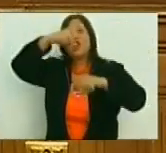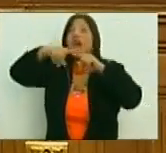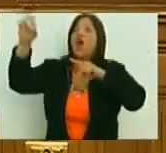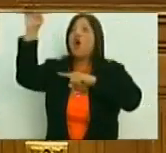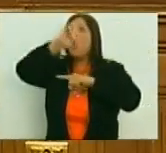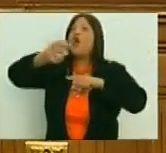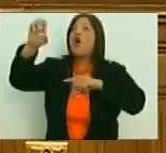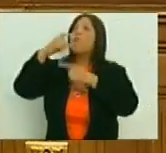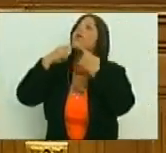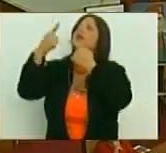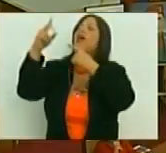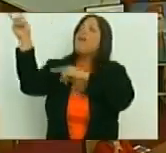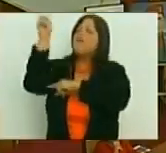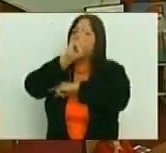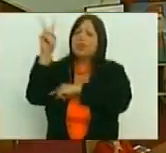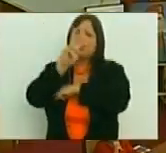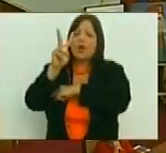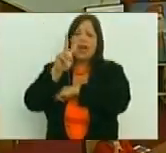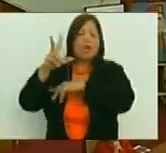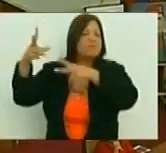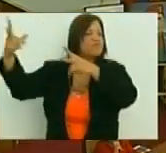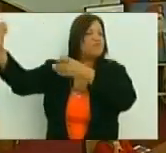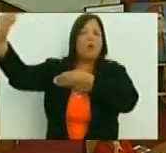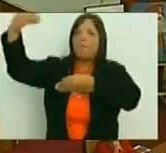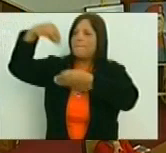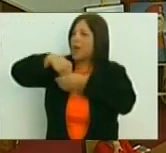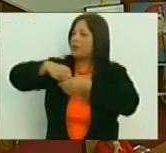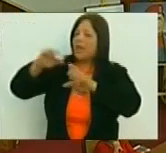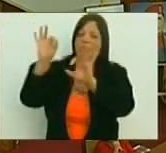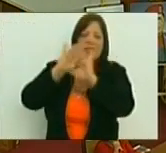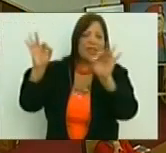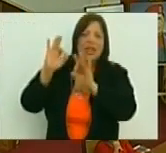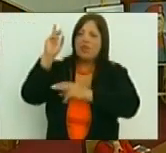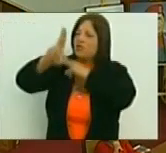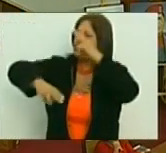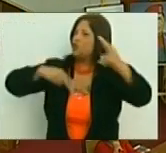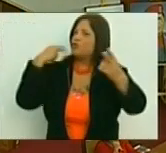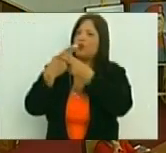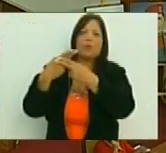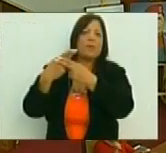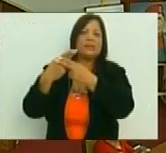Europa que en Venezuela no pasarán jamás